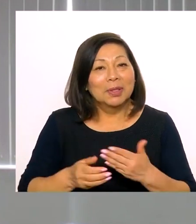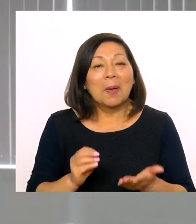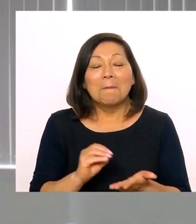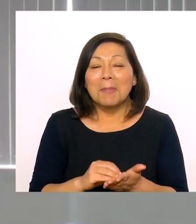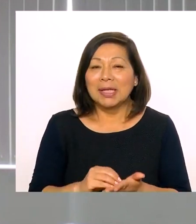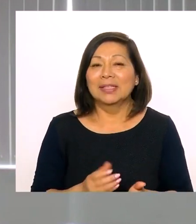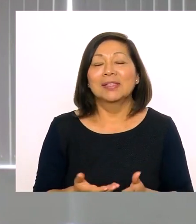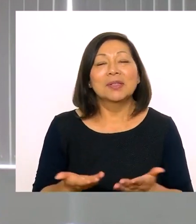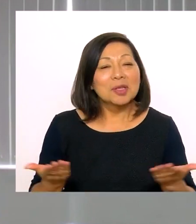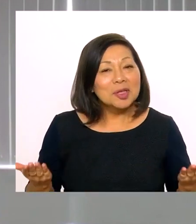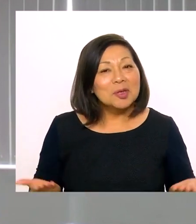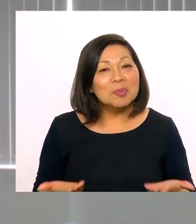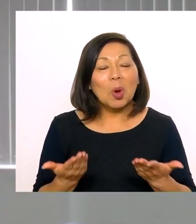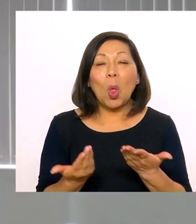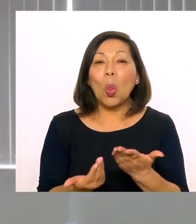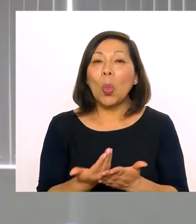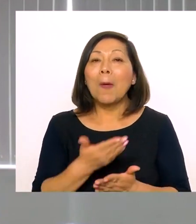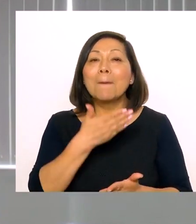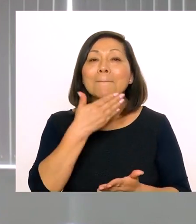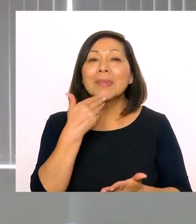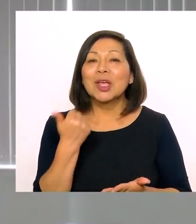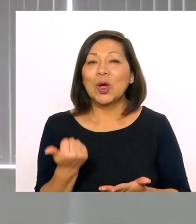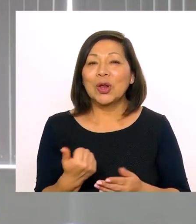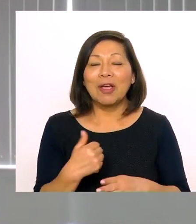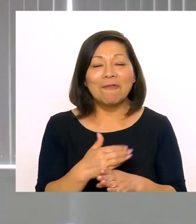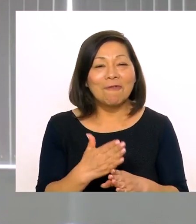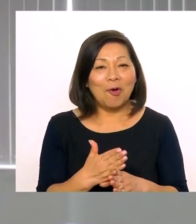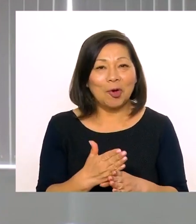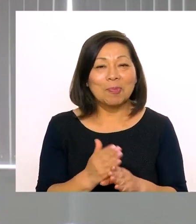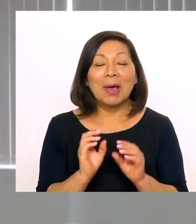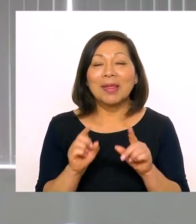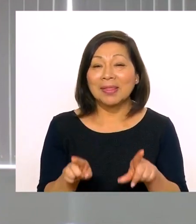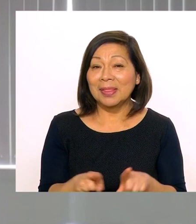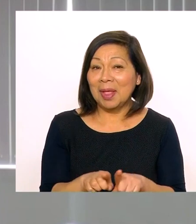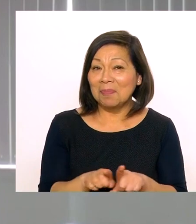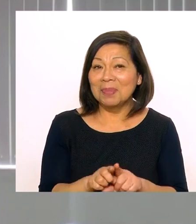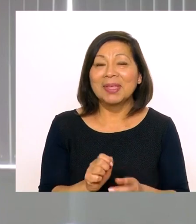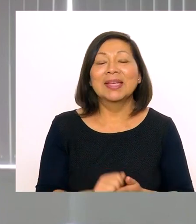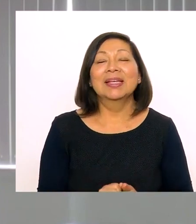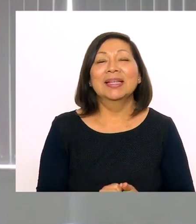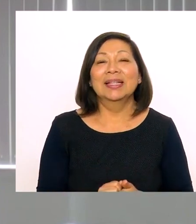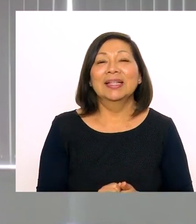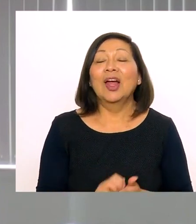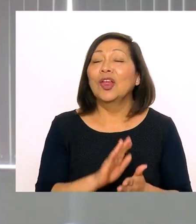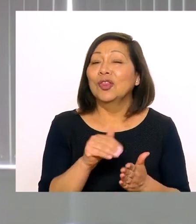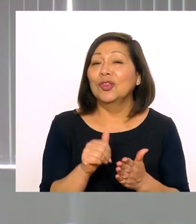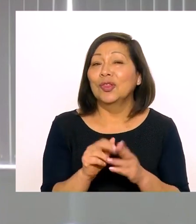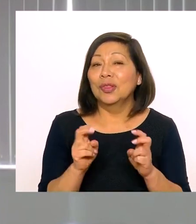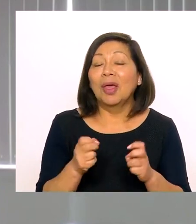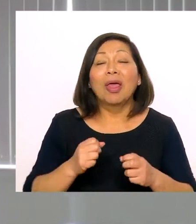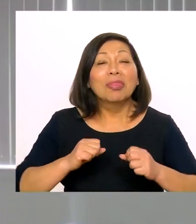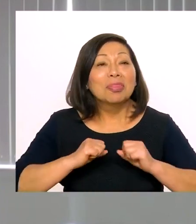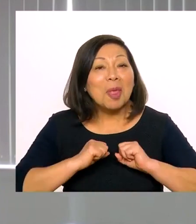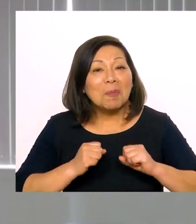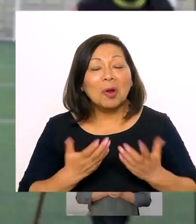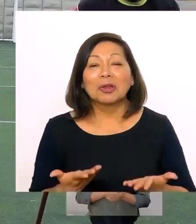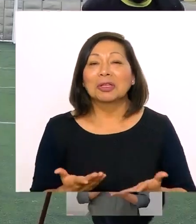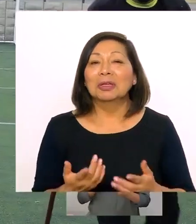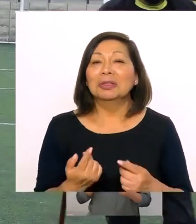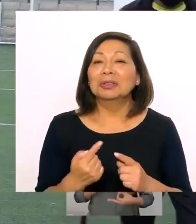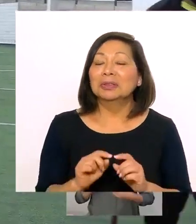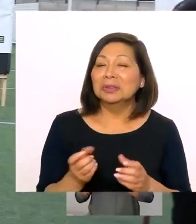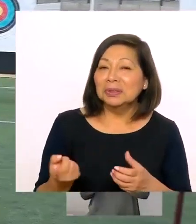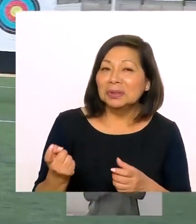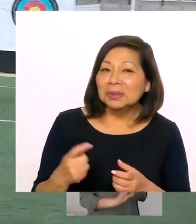inclusión no para, digamos, para poder seguir incentivando e impulsando nuevas y mejores alternativas. También estamos, antes que me olvide,